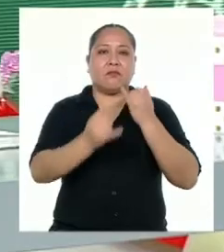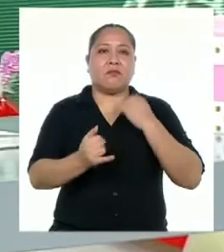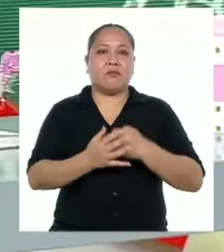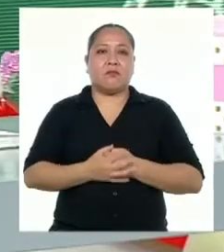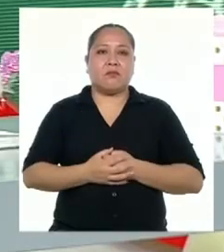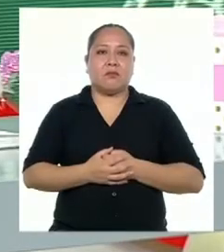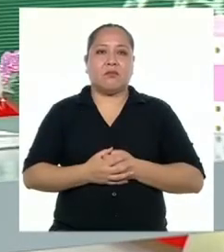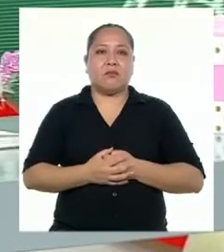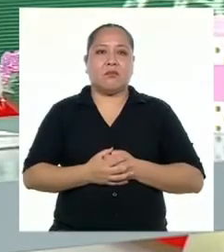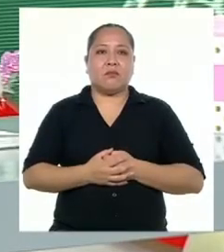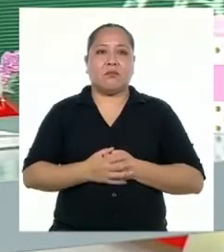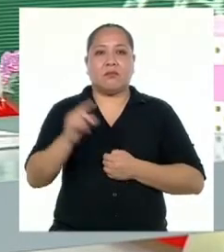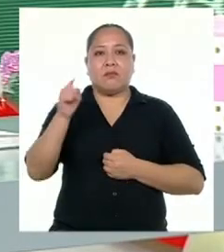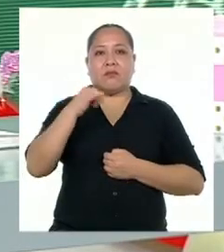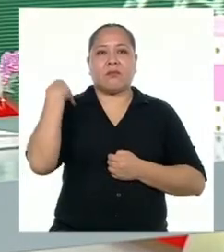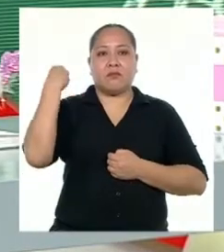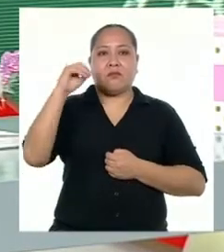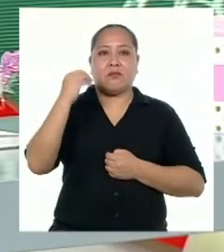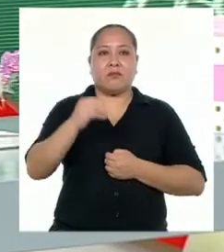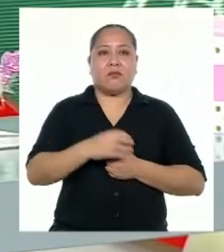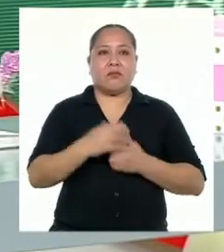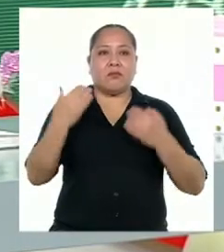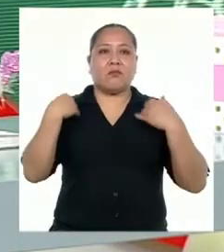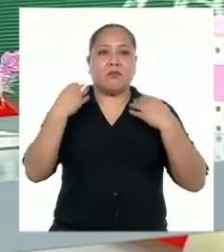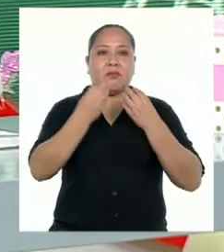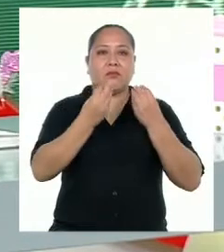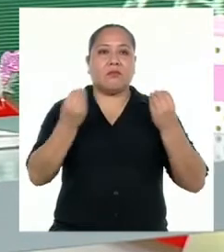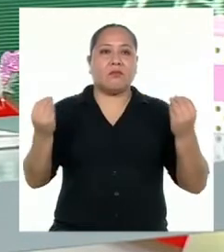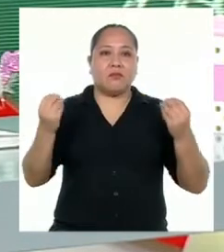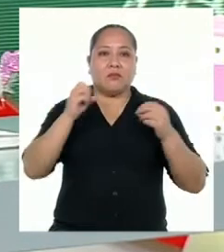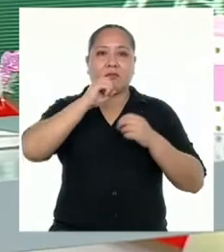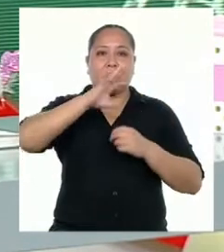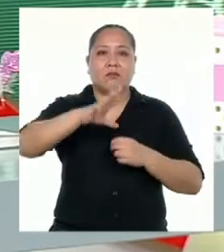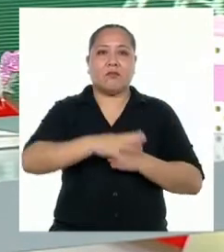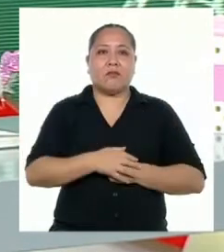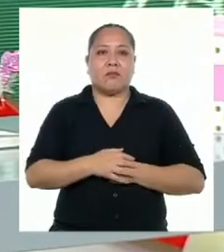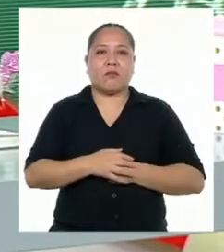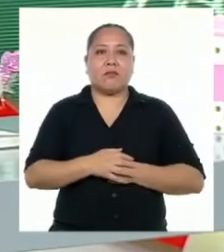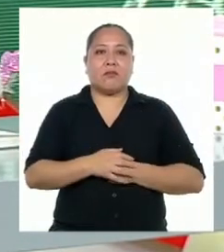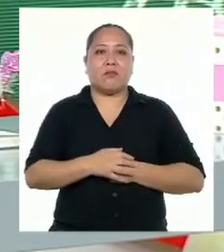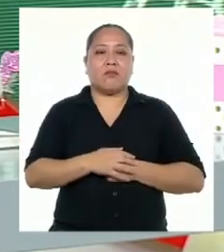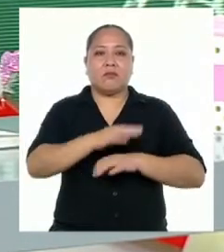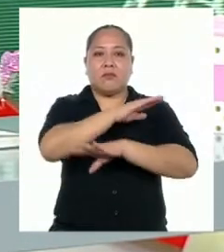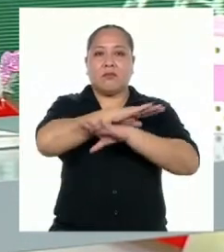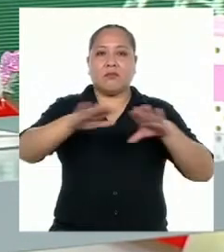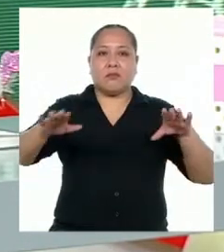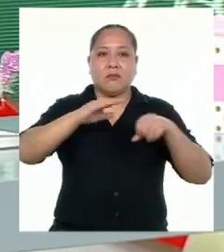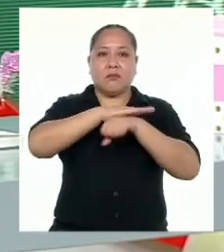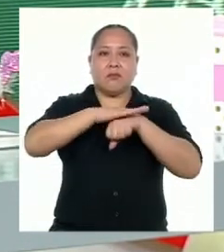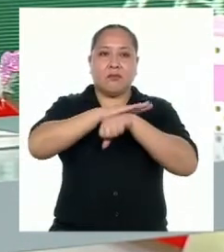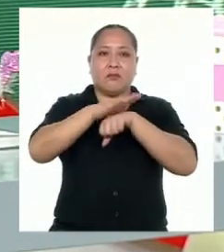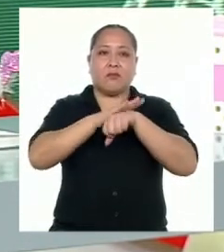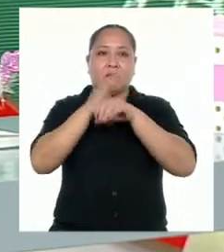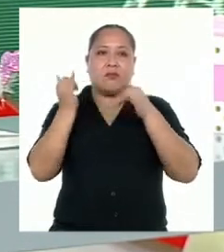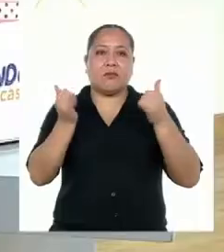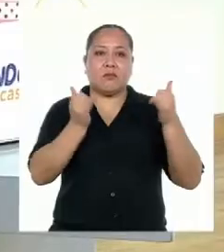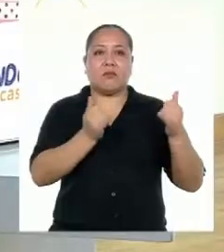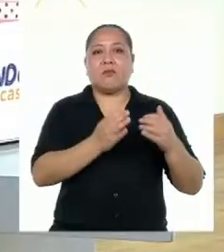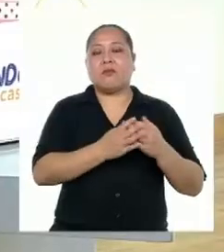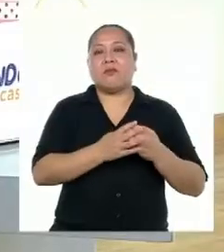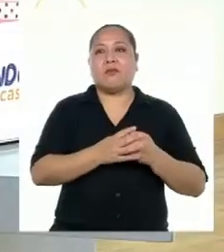Así es. Las y los adolescentes tienen mucho que decir. Pero bueno, basta de planes por hoy porque ya se nos acaba el programa.